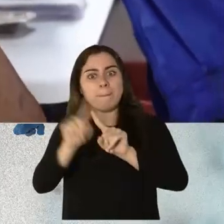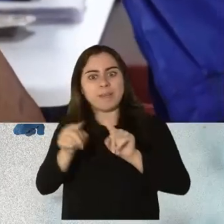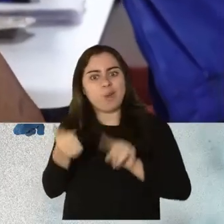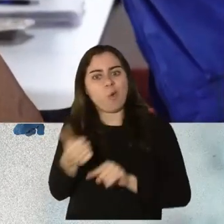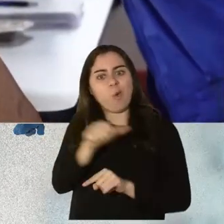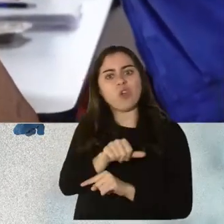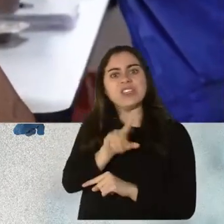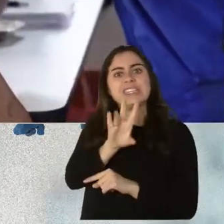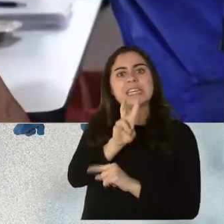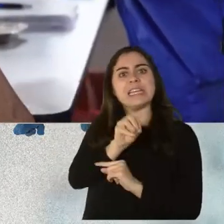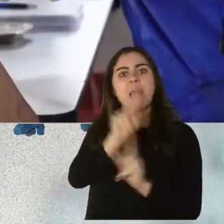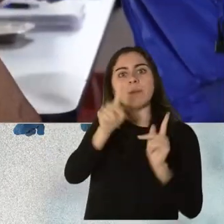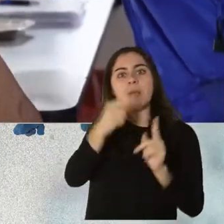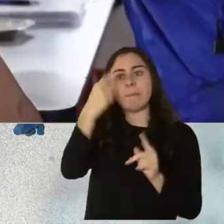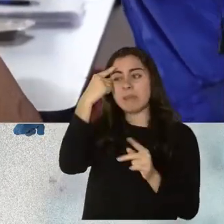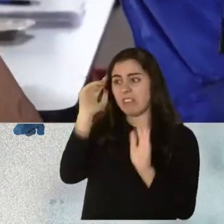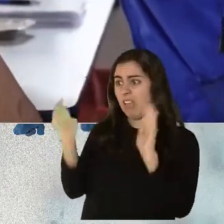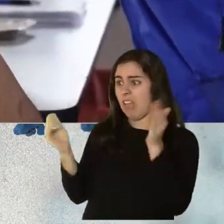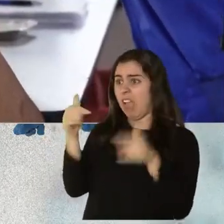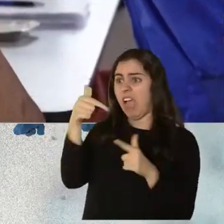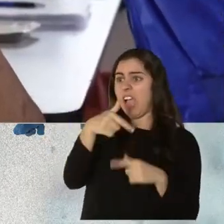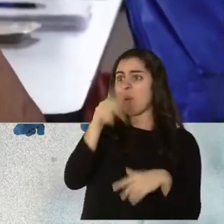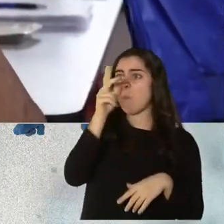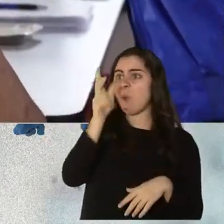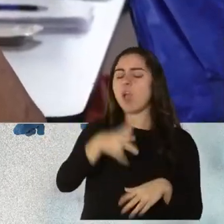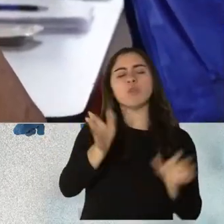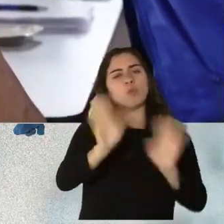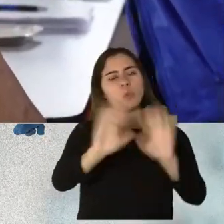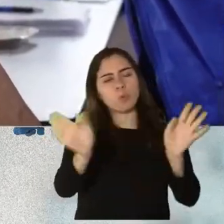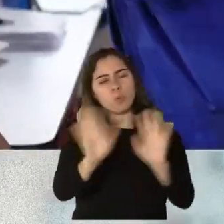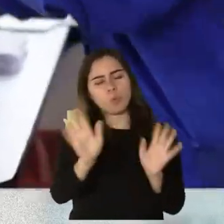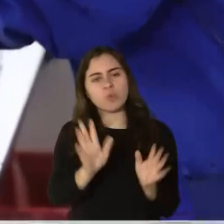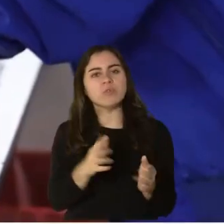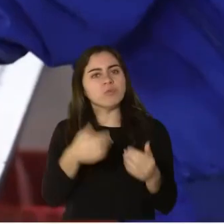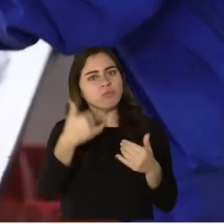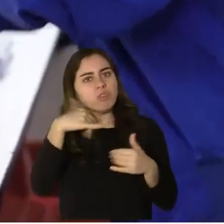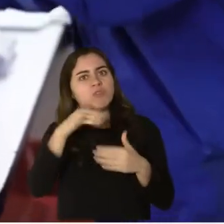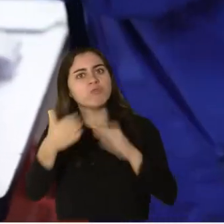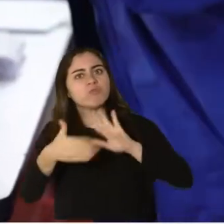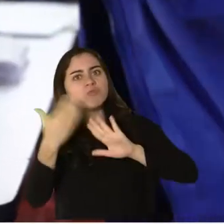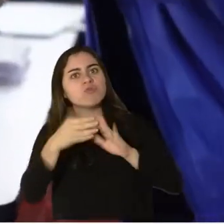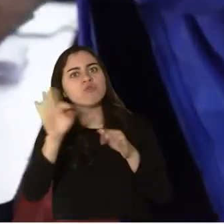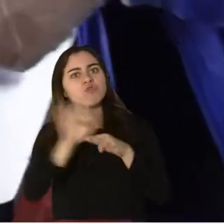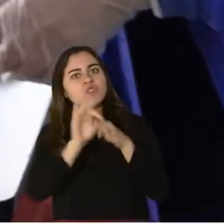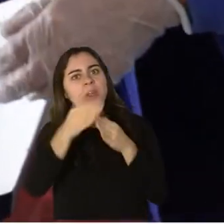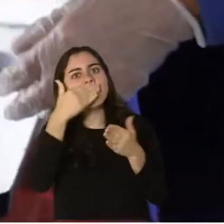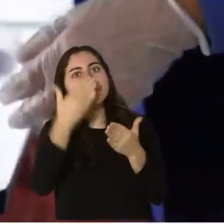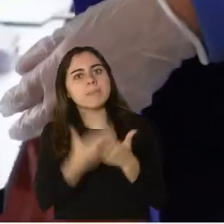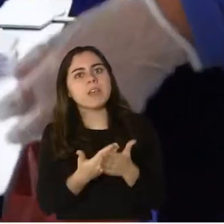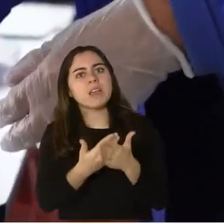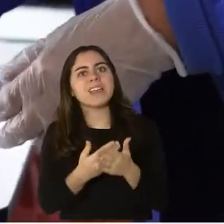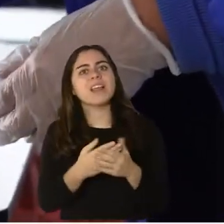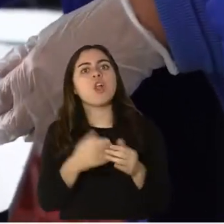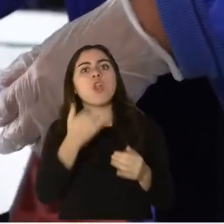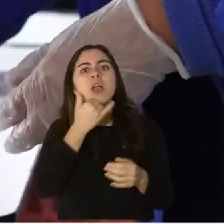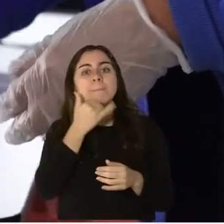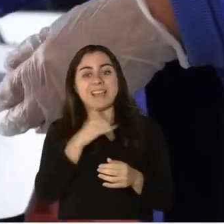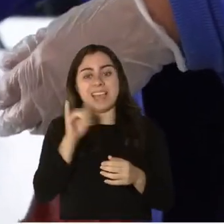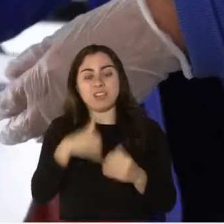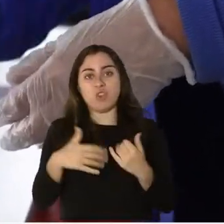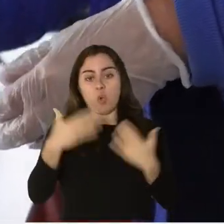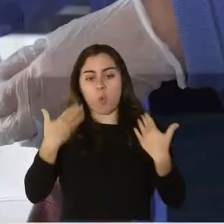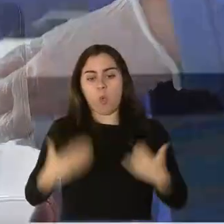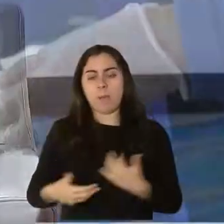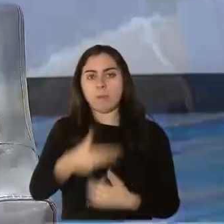no solamente se comprende de los anticuerpos que desarrolla el cuerpo y el sistema humoral. Los linfocitos T tienen un rol bien